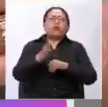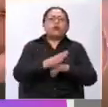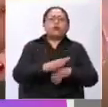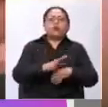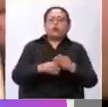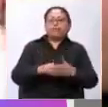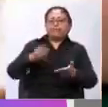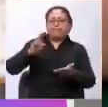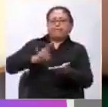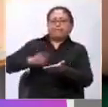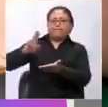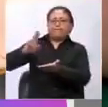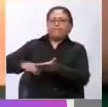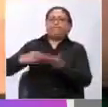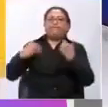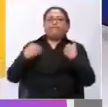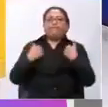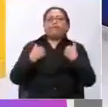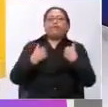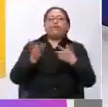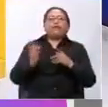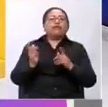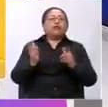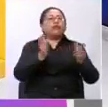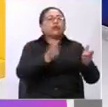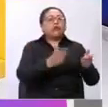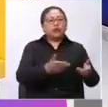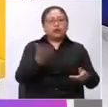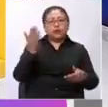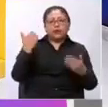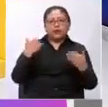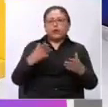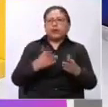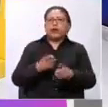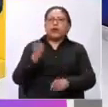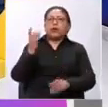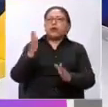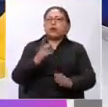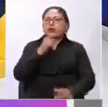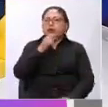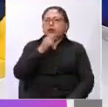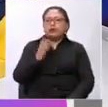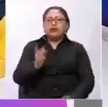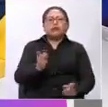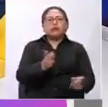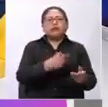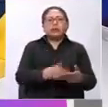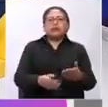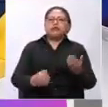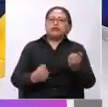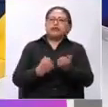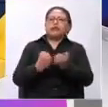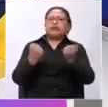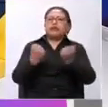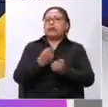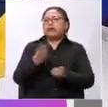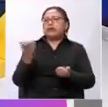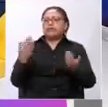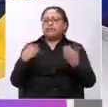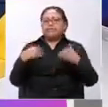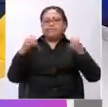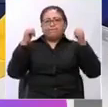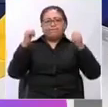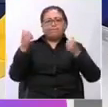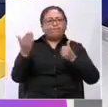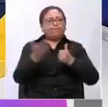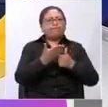van con las firmas. Hemos hecho ya la premiación respecto a la persona ganadora, hemos contado con la colaboración de algunos académicos que